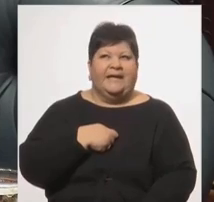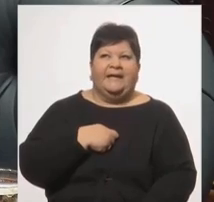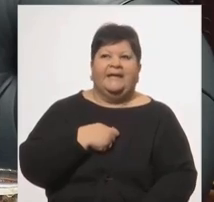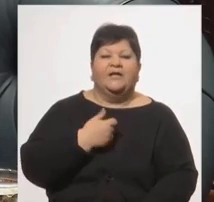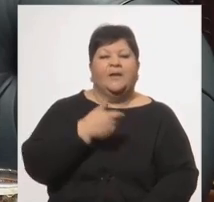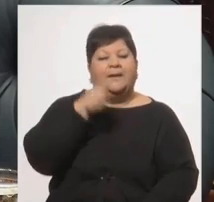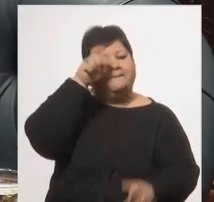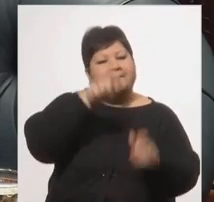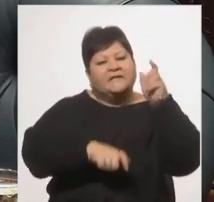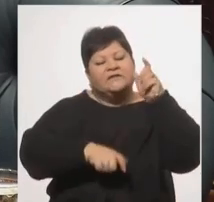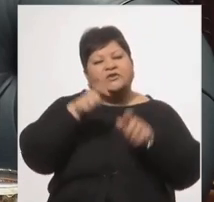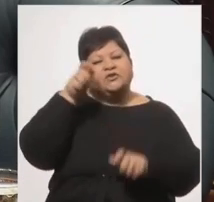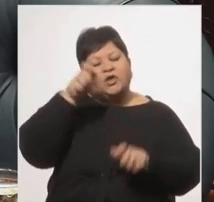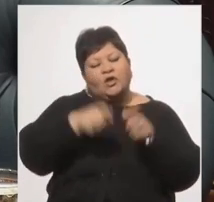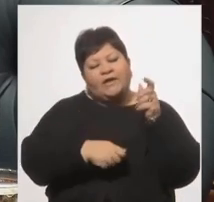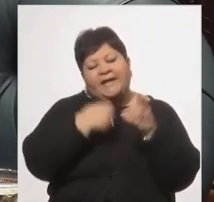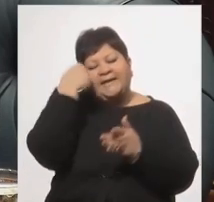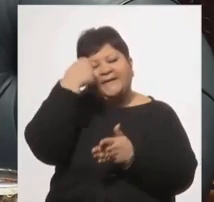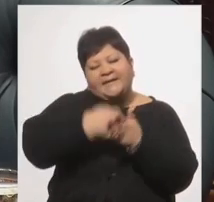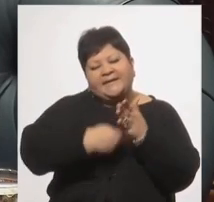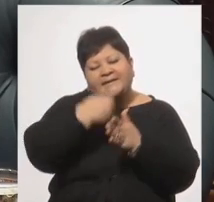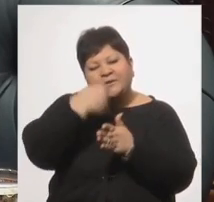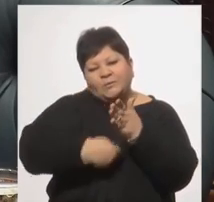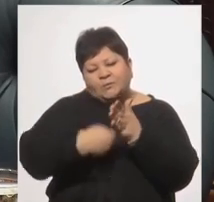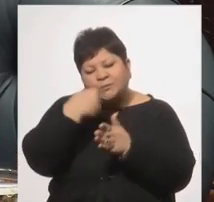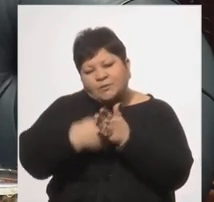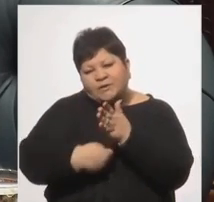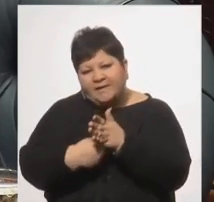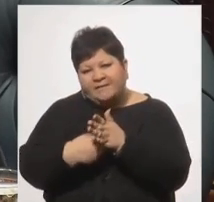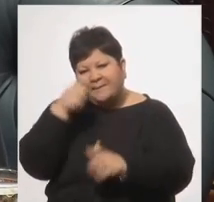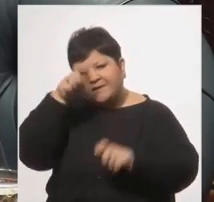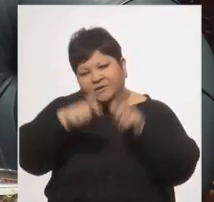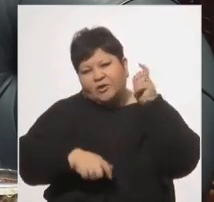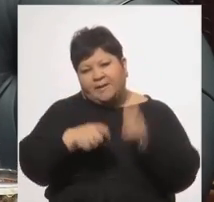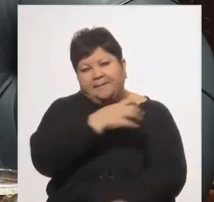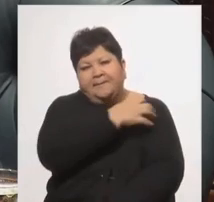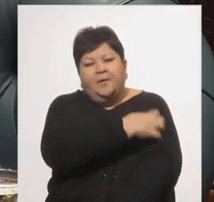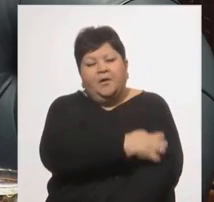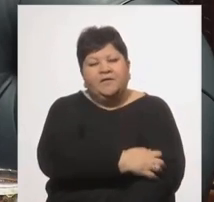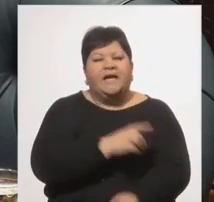lucha por los que menos tienen. En algún momento Mujica sostuvo Pepe,